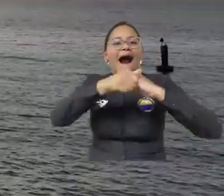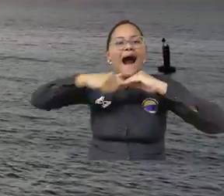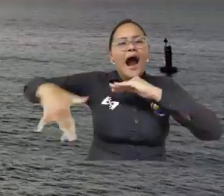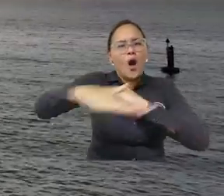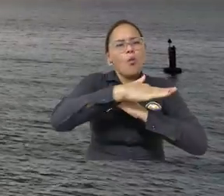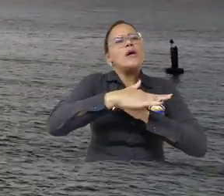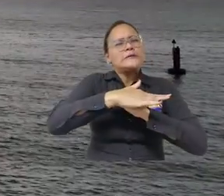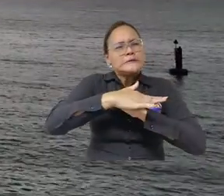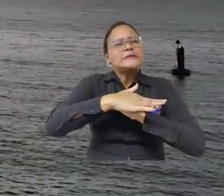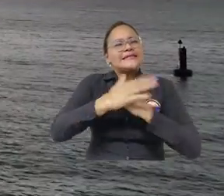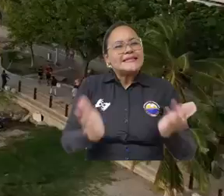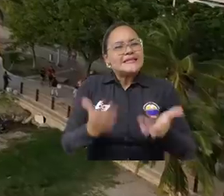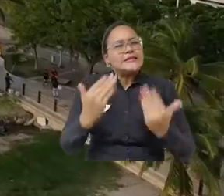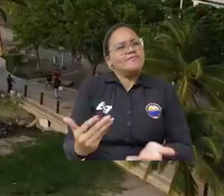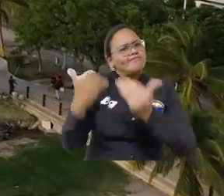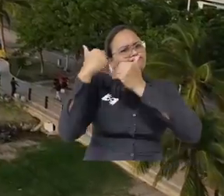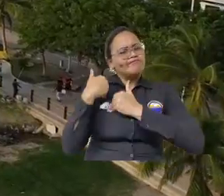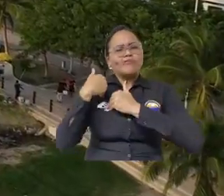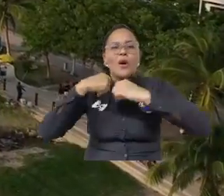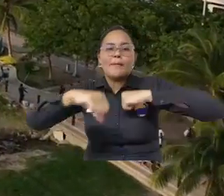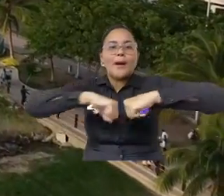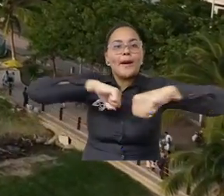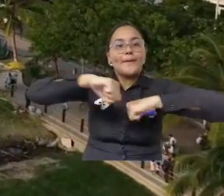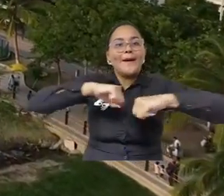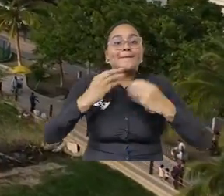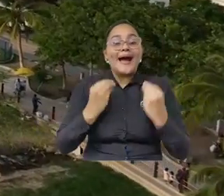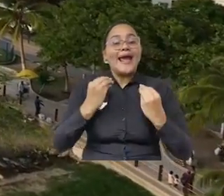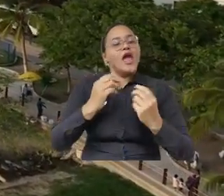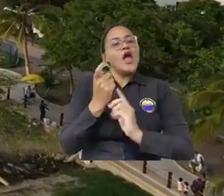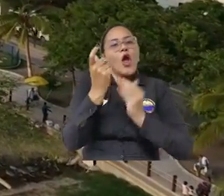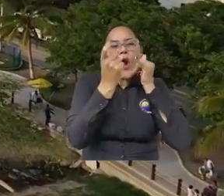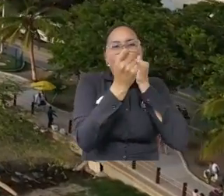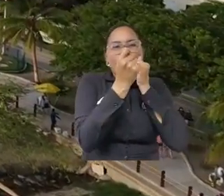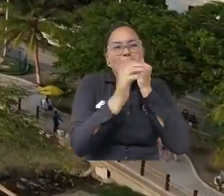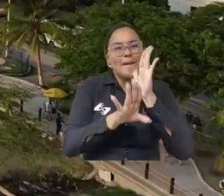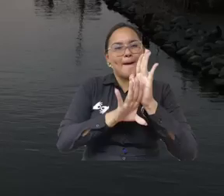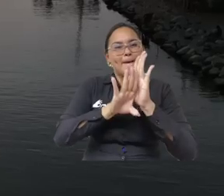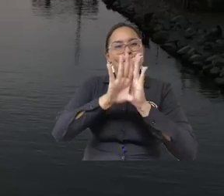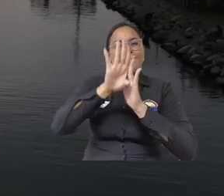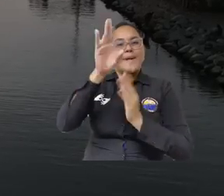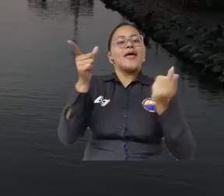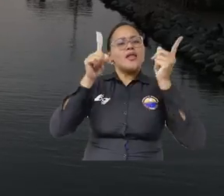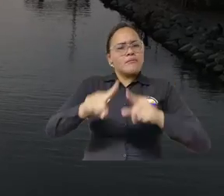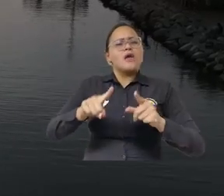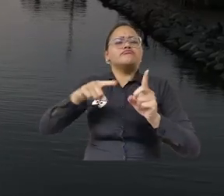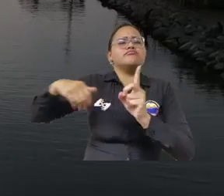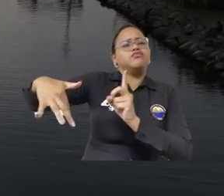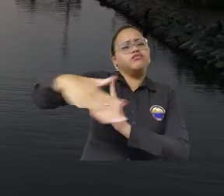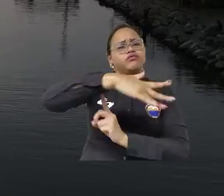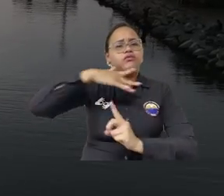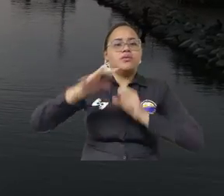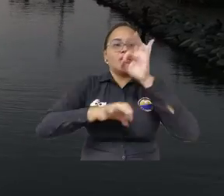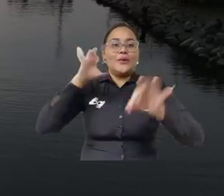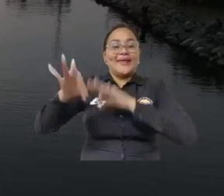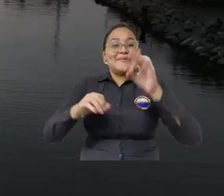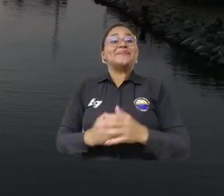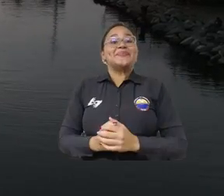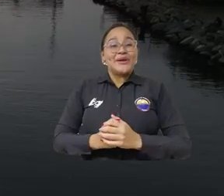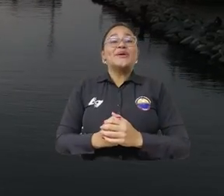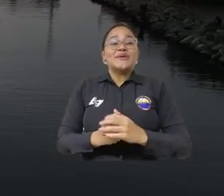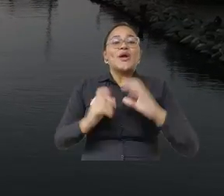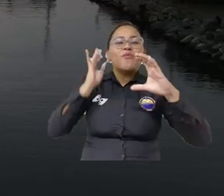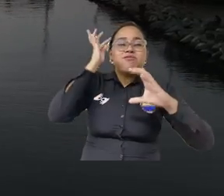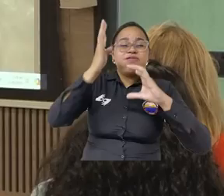podemos utilizar los recursos marinos de manera responsable, promoviendo el crecimiento económico mientras protegemos nuestros